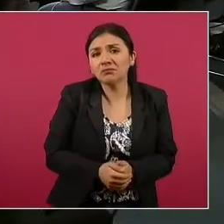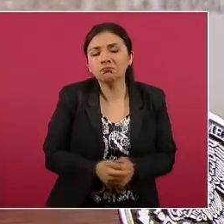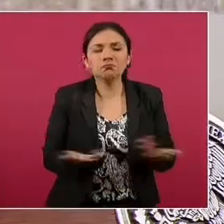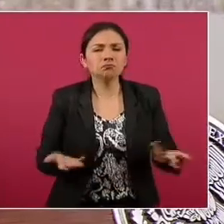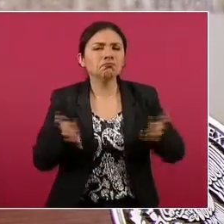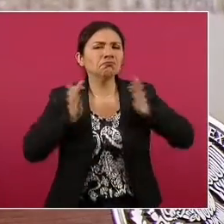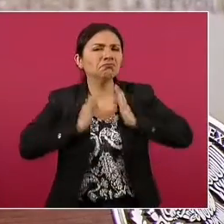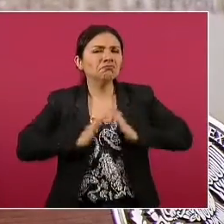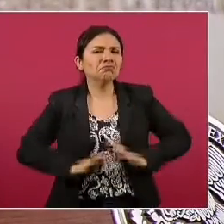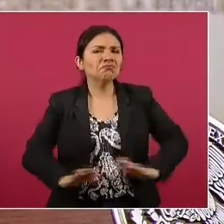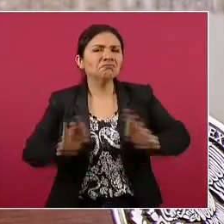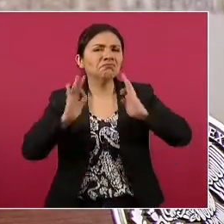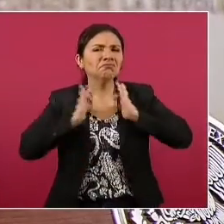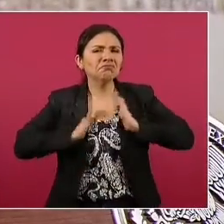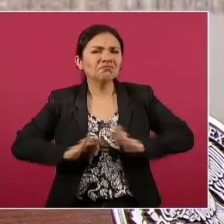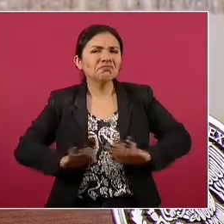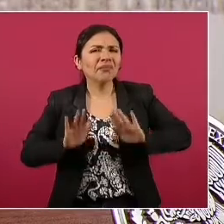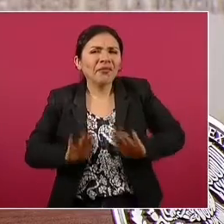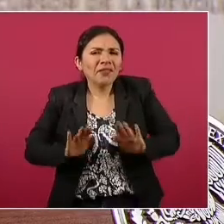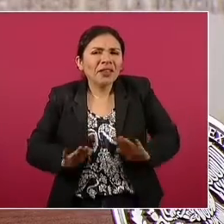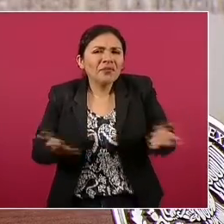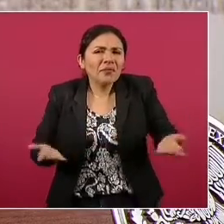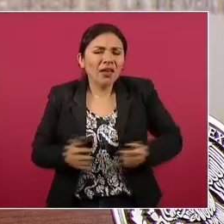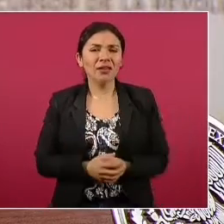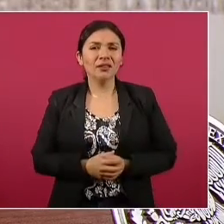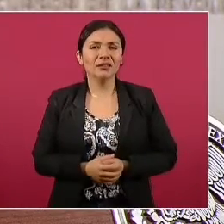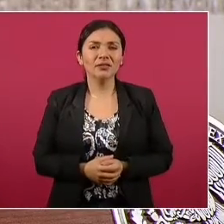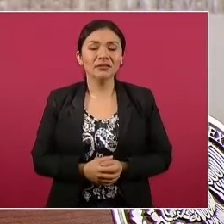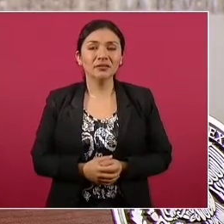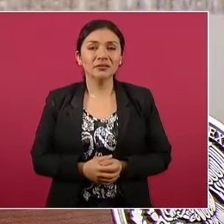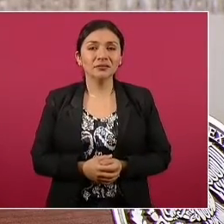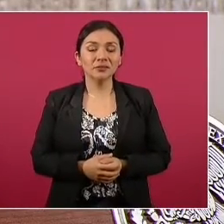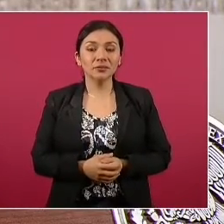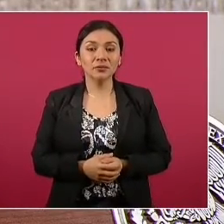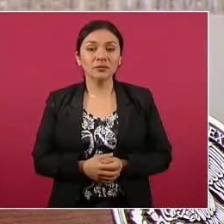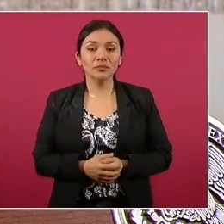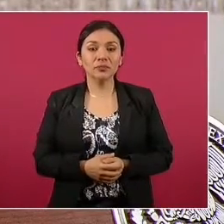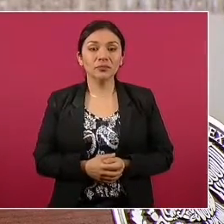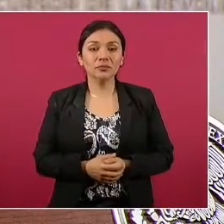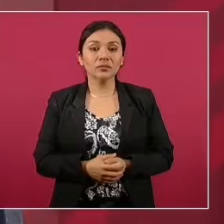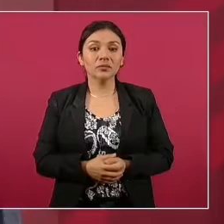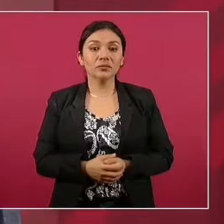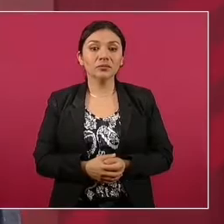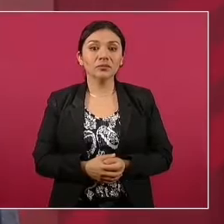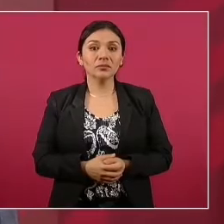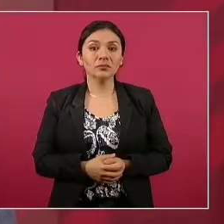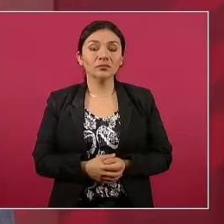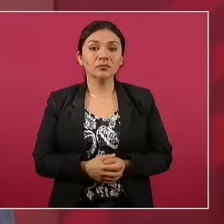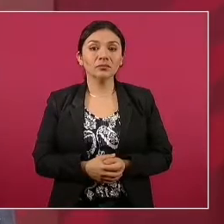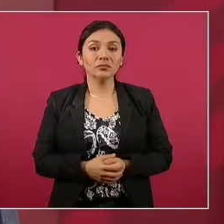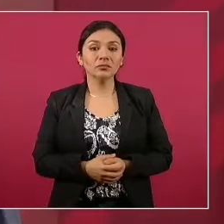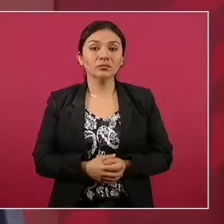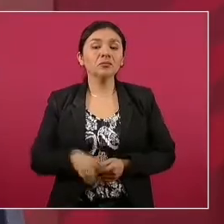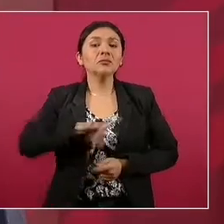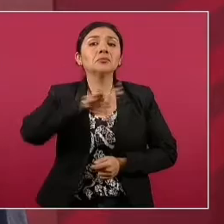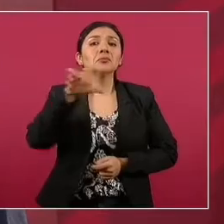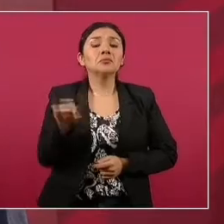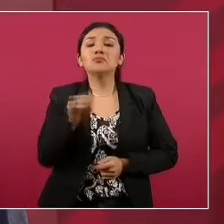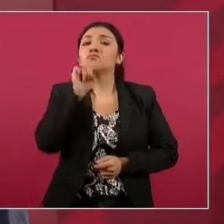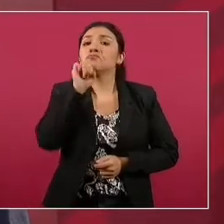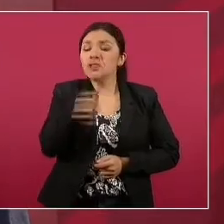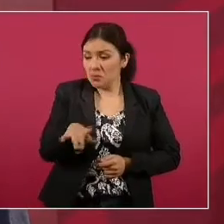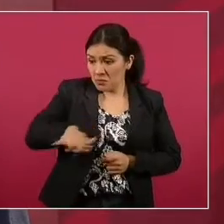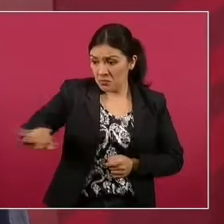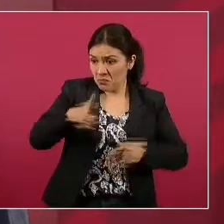Serenarse, serenarse, tranquilos. ¿Quién pone a cada quien en su lugar? El pueblo,